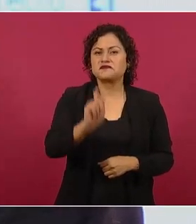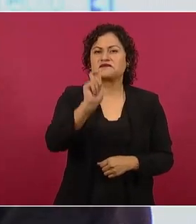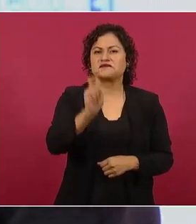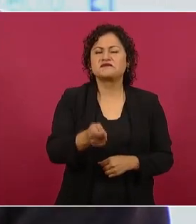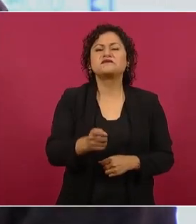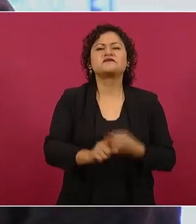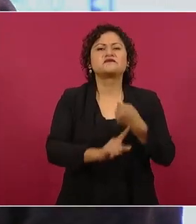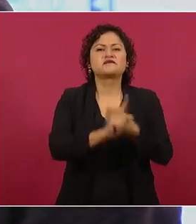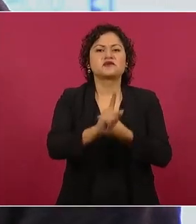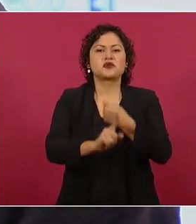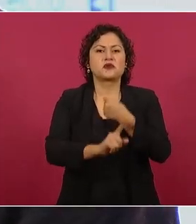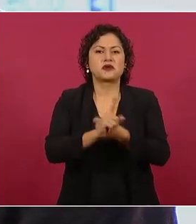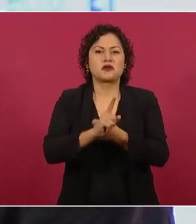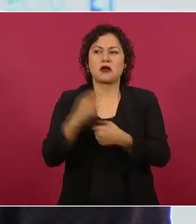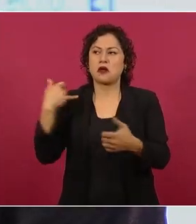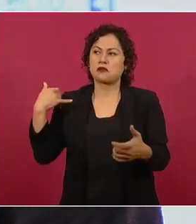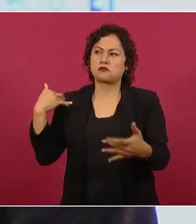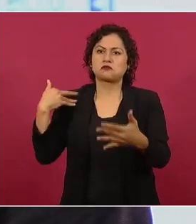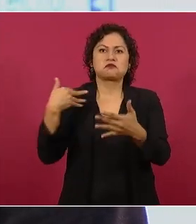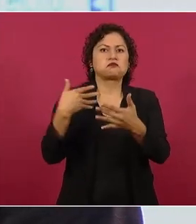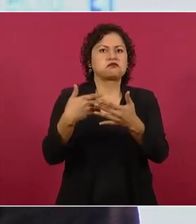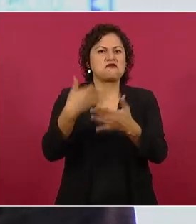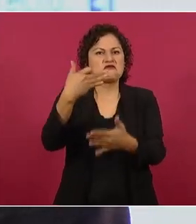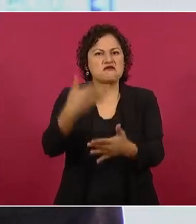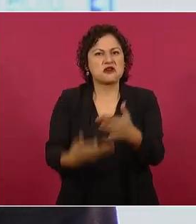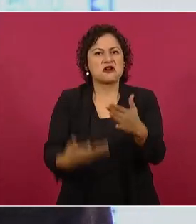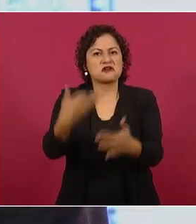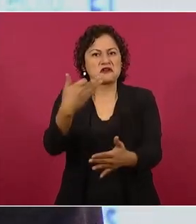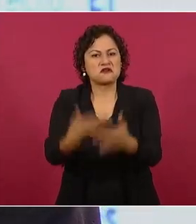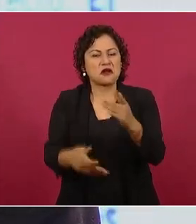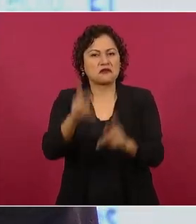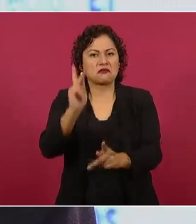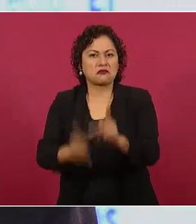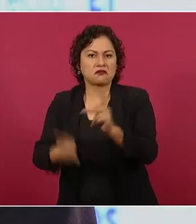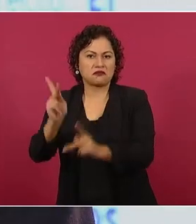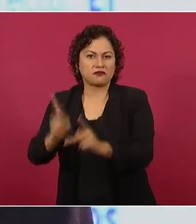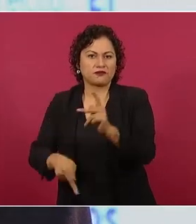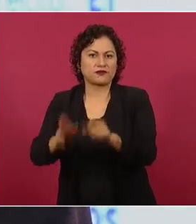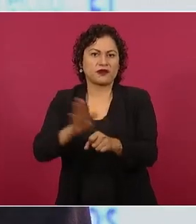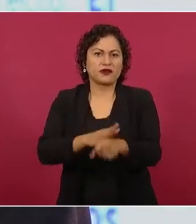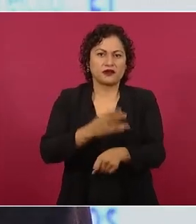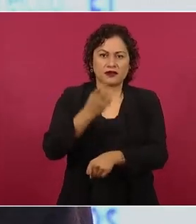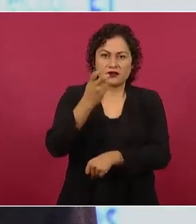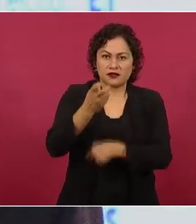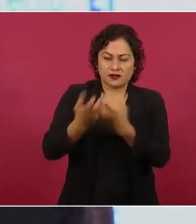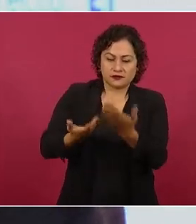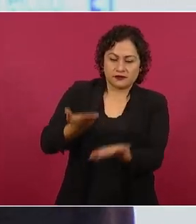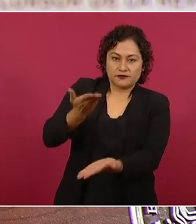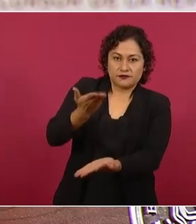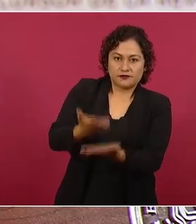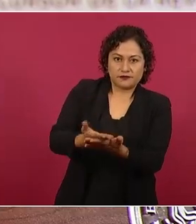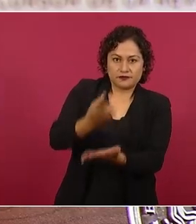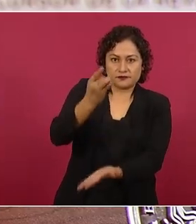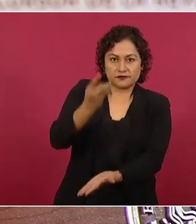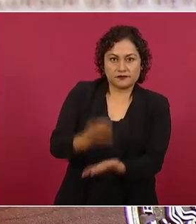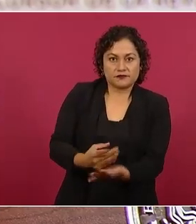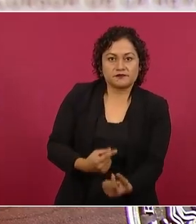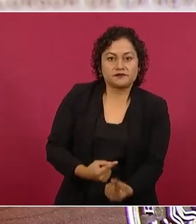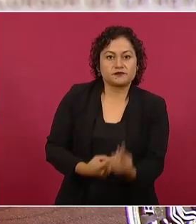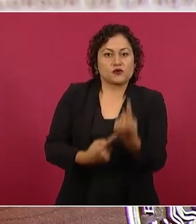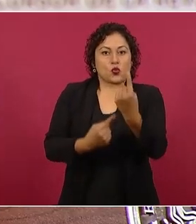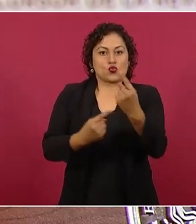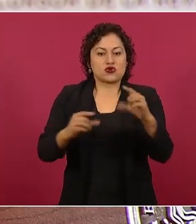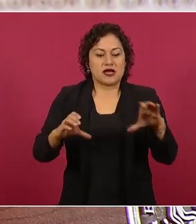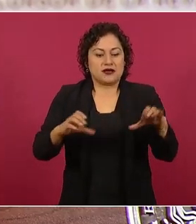que no se ha culminado. Se plantea, por tanto, una sola legislación y unos organismos